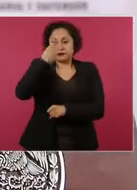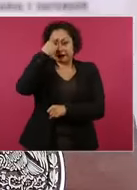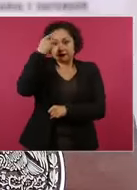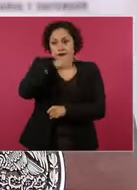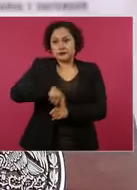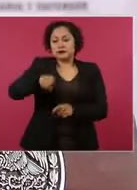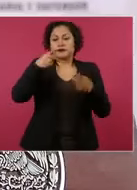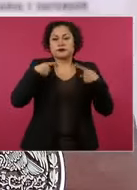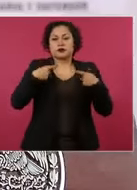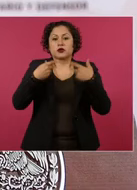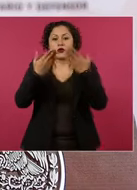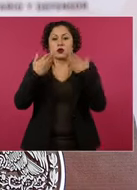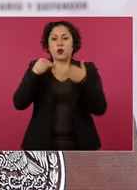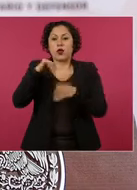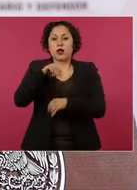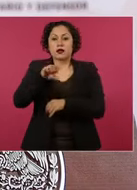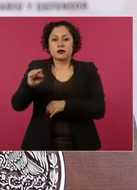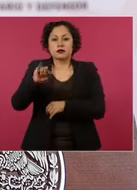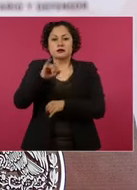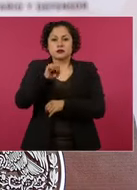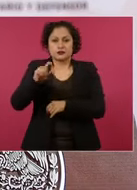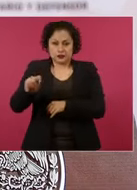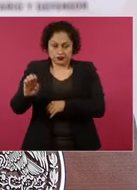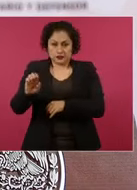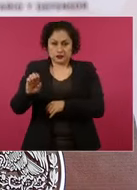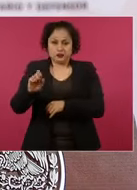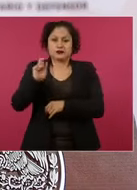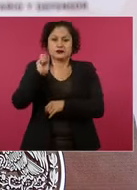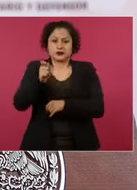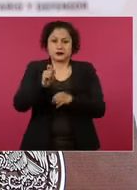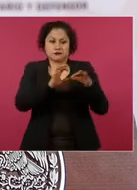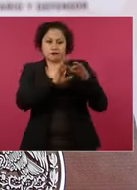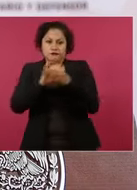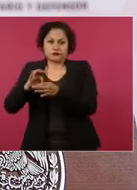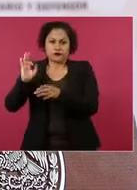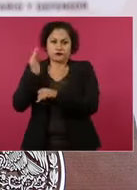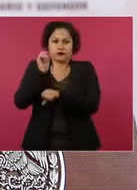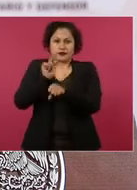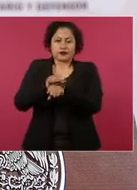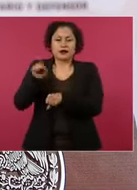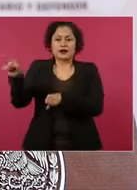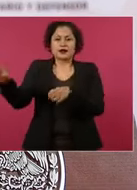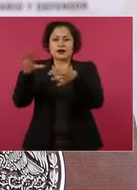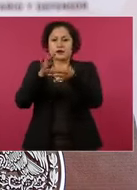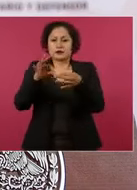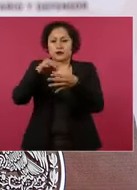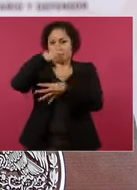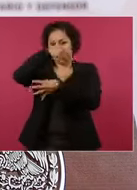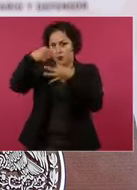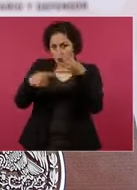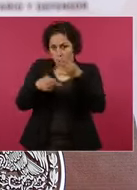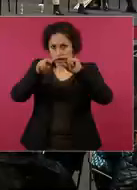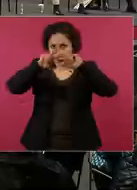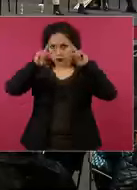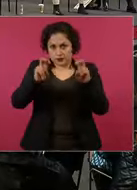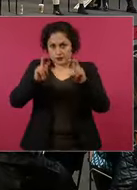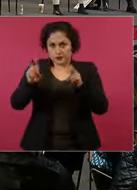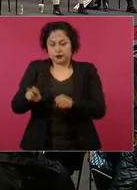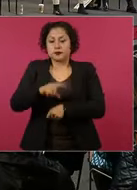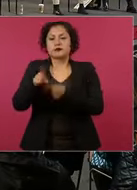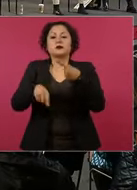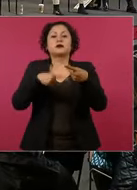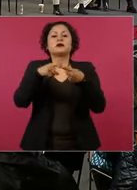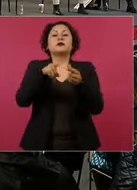federalizados. Y se va a tratar cuatro temas centrales importantes. Lo primero, cómo vamos en la